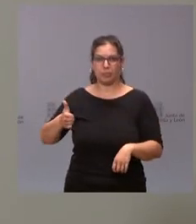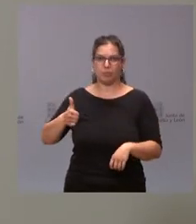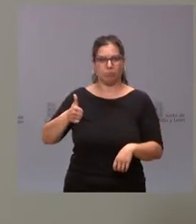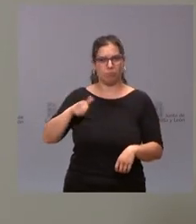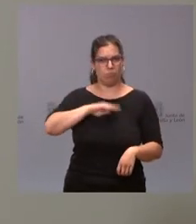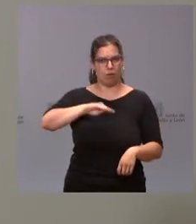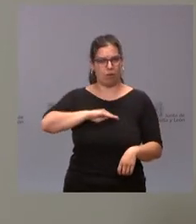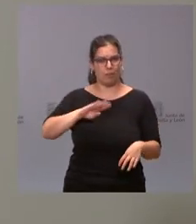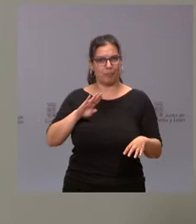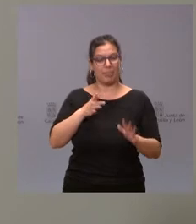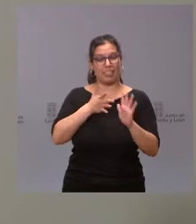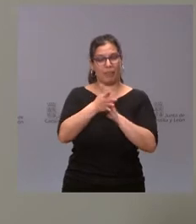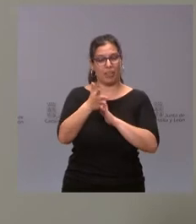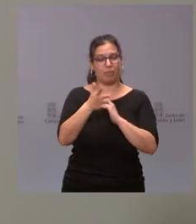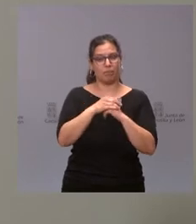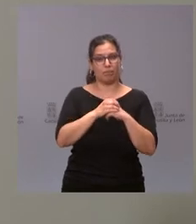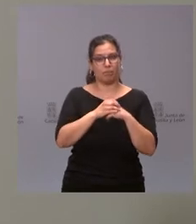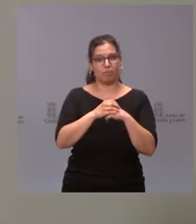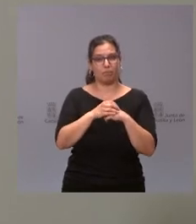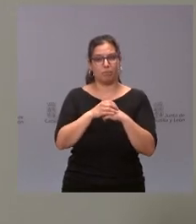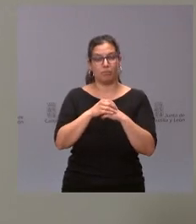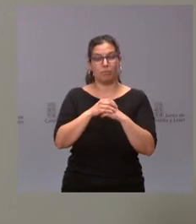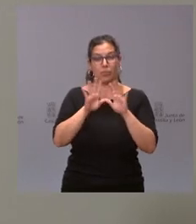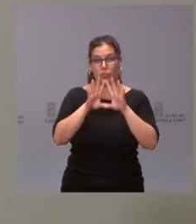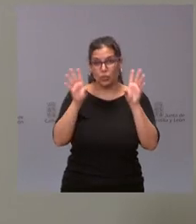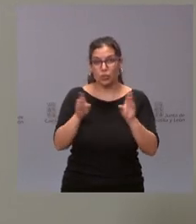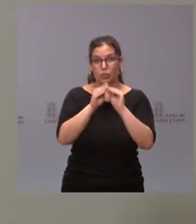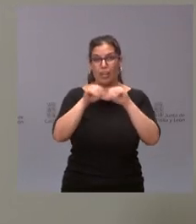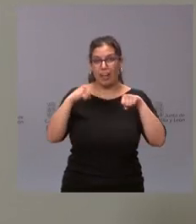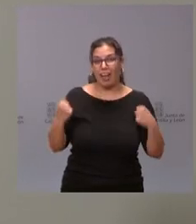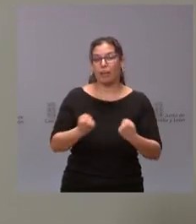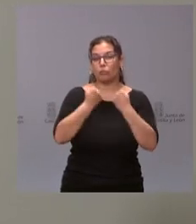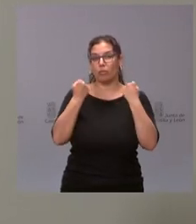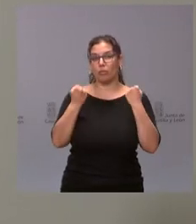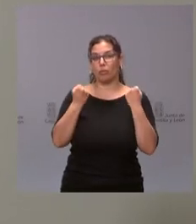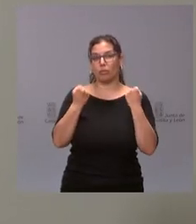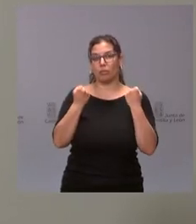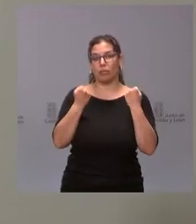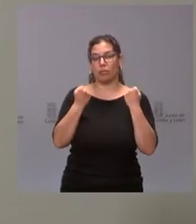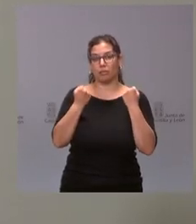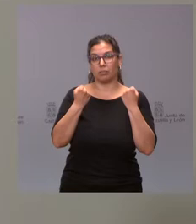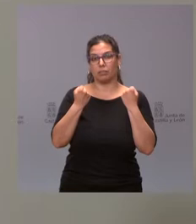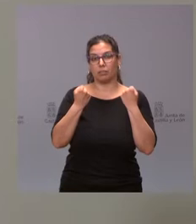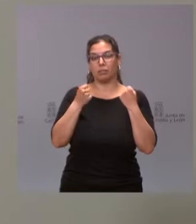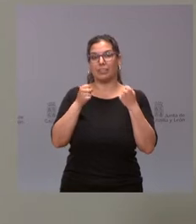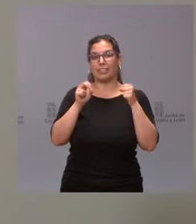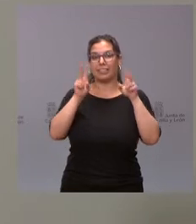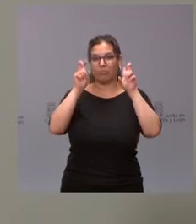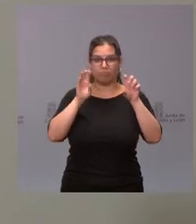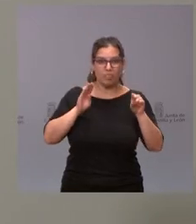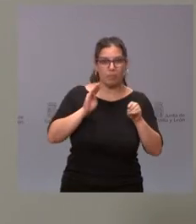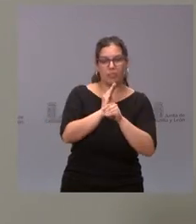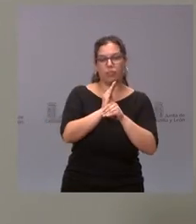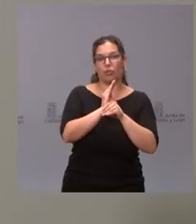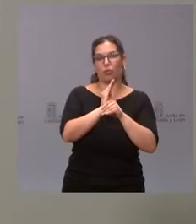Estamos hablando de un total de actuaciones en términos de inversión y en términos